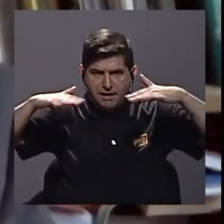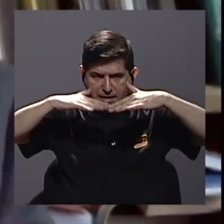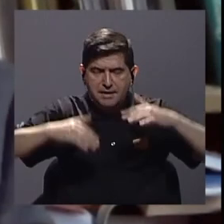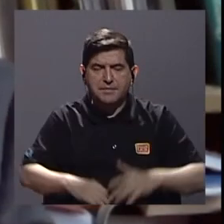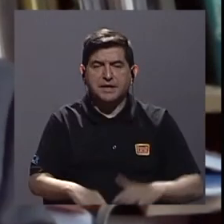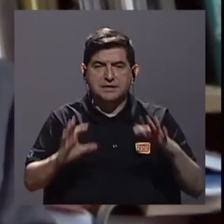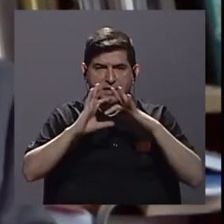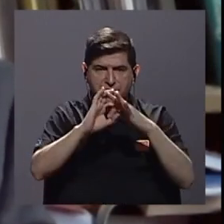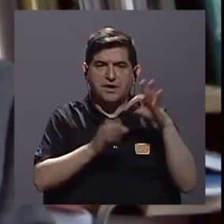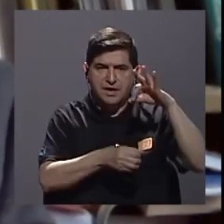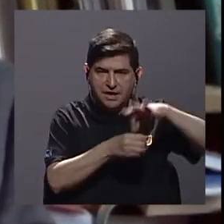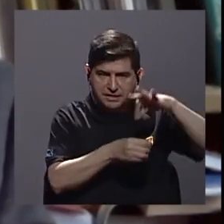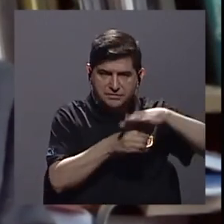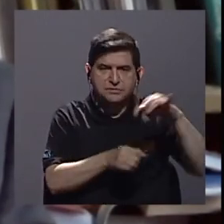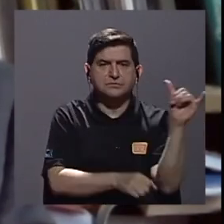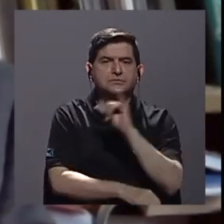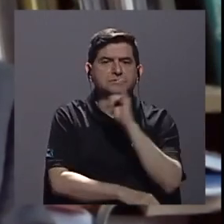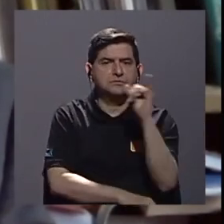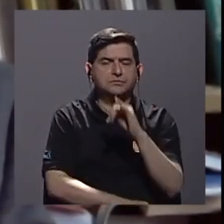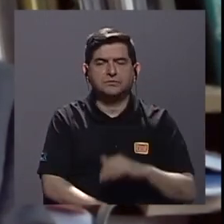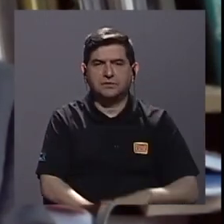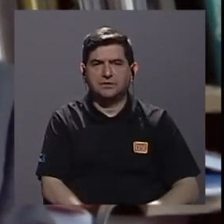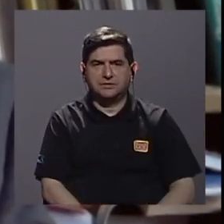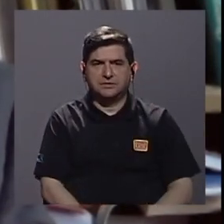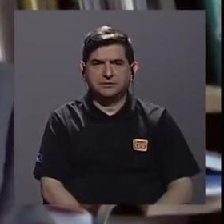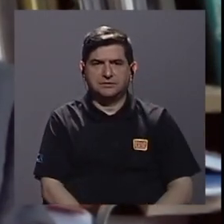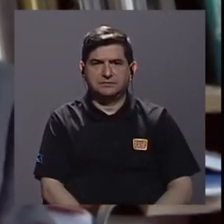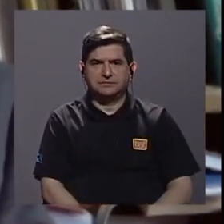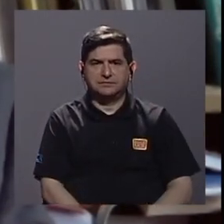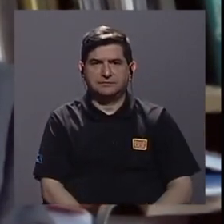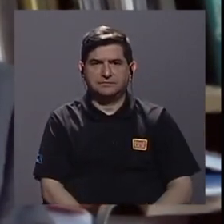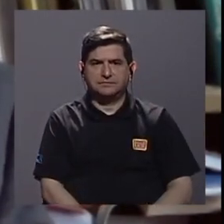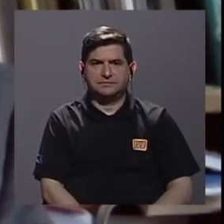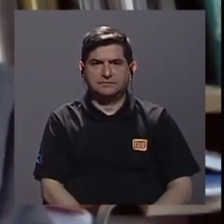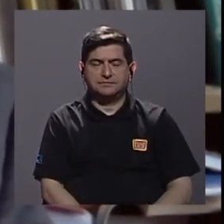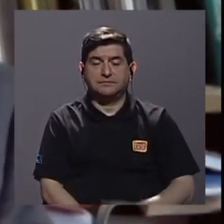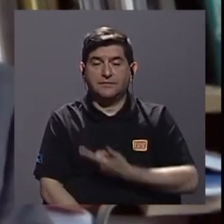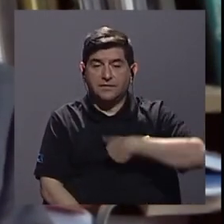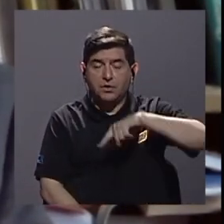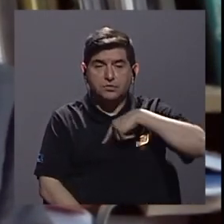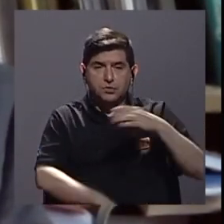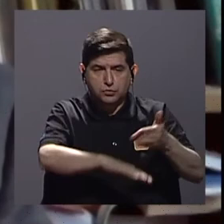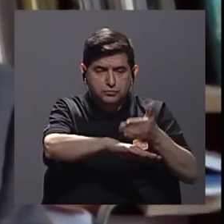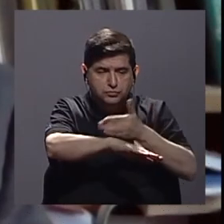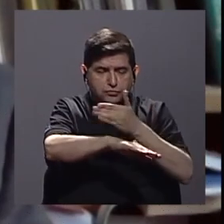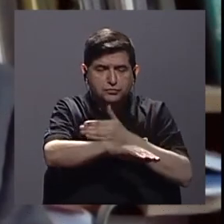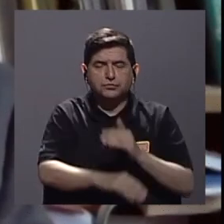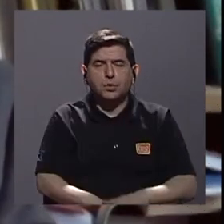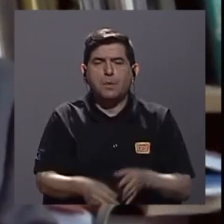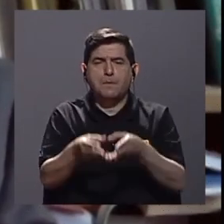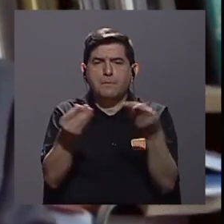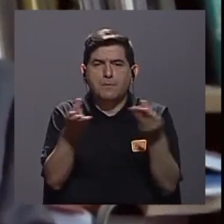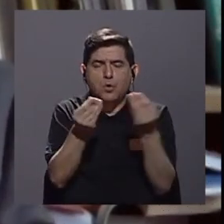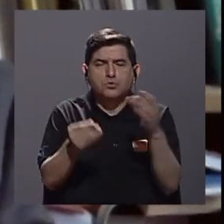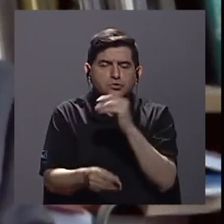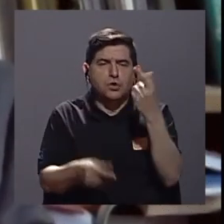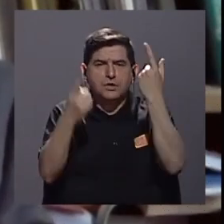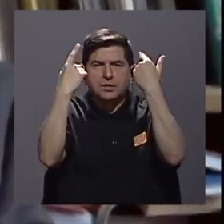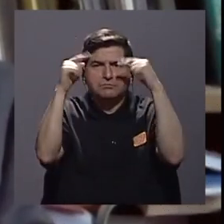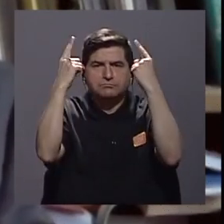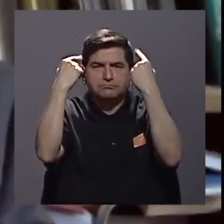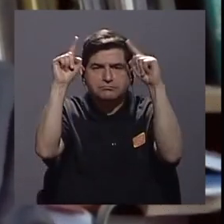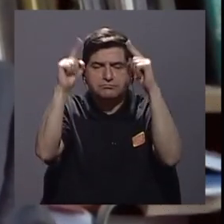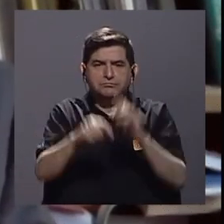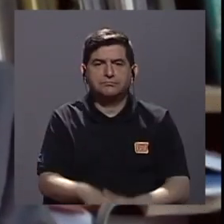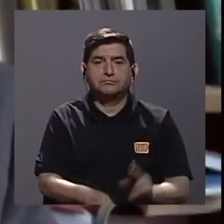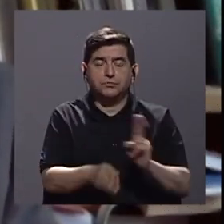agricultura al mismo tiempo que que mejoramos la productividad y la eficiencia entonces podemos